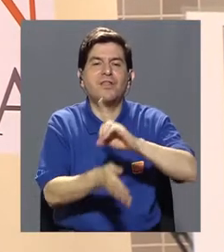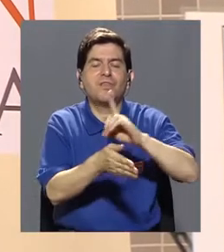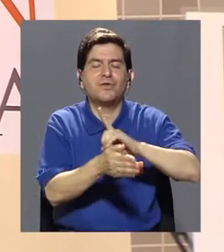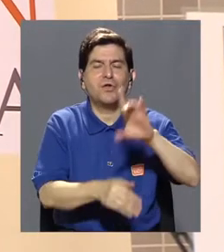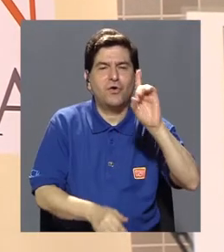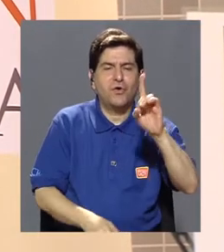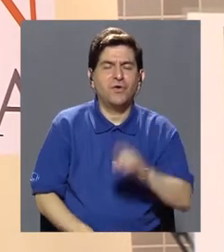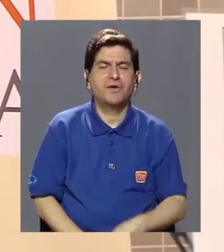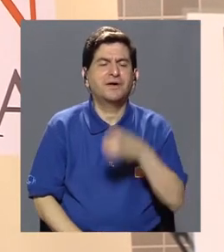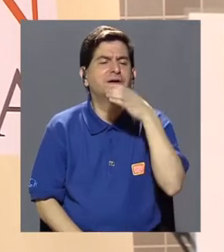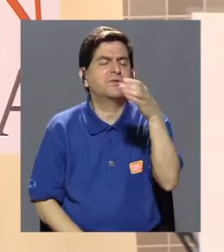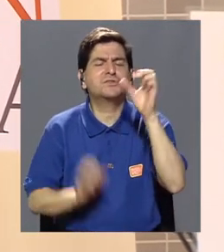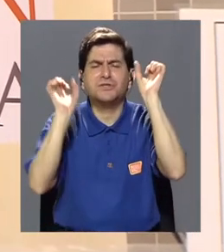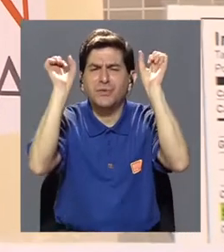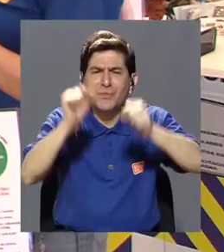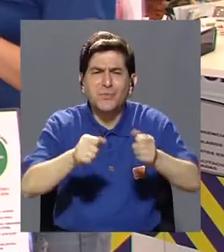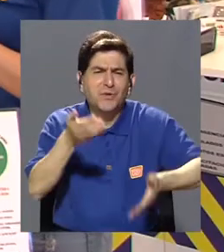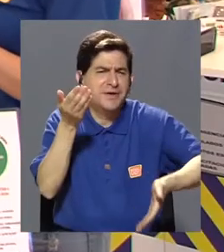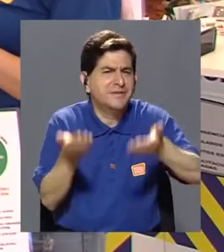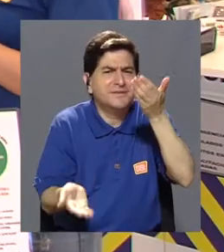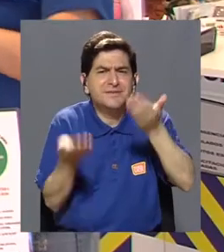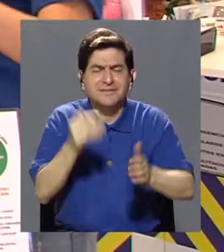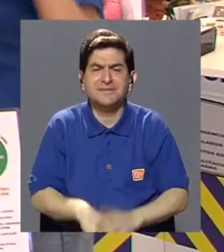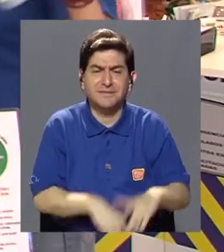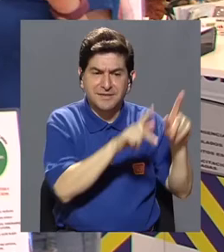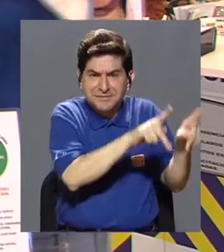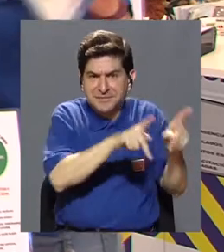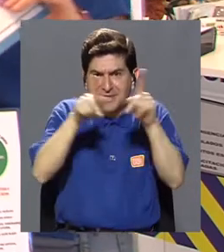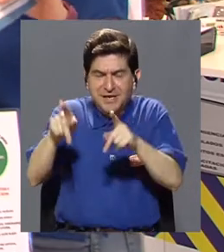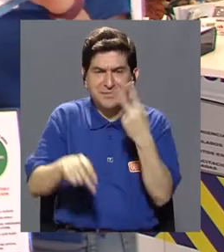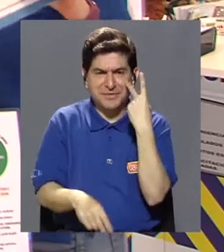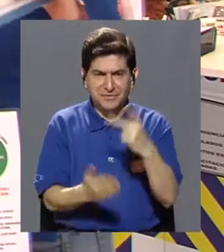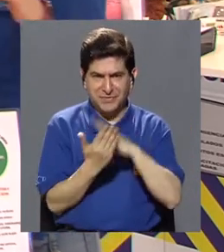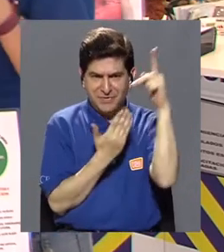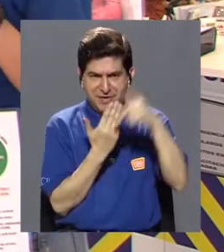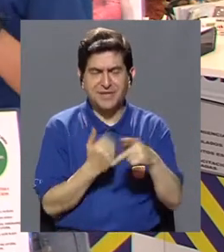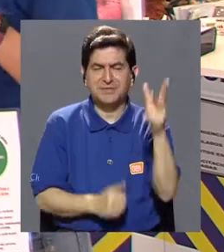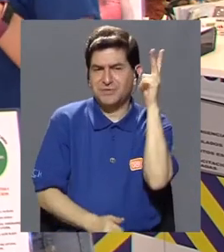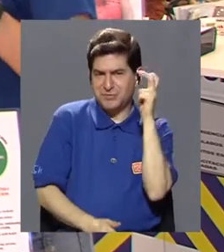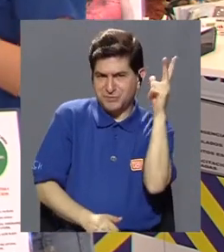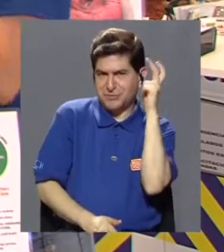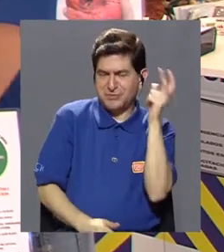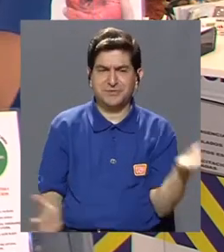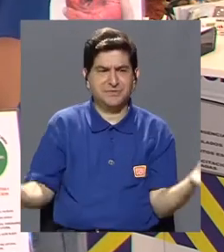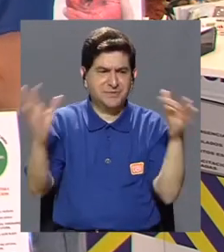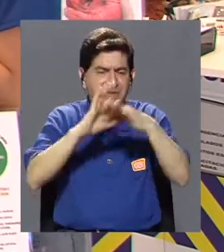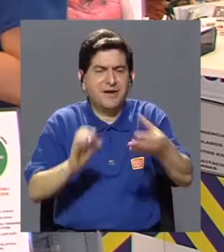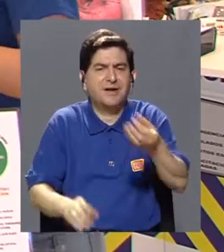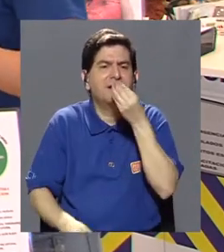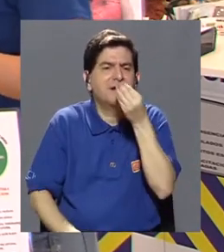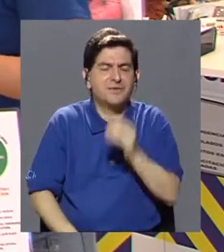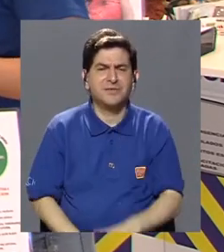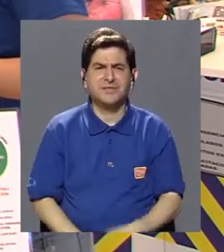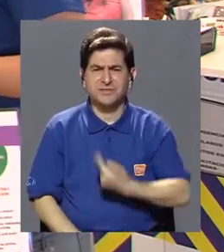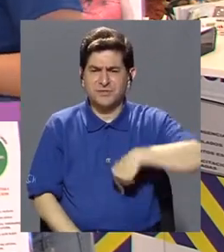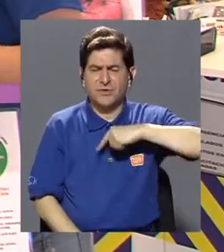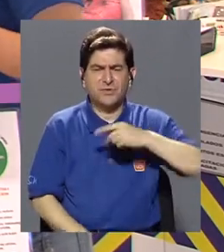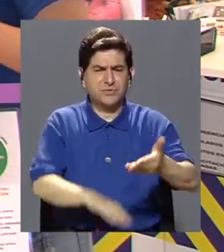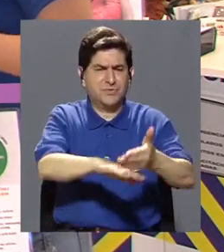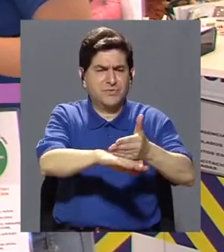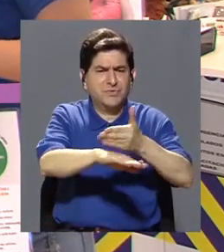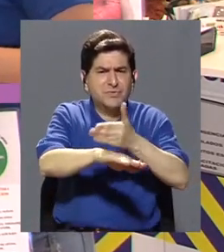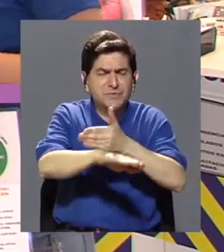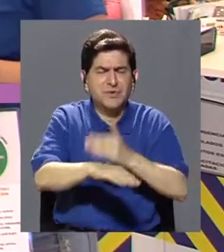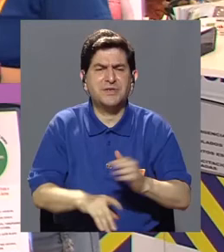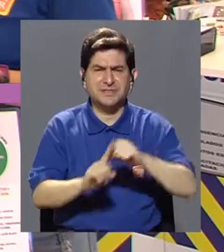¿podría tal vez darnos alguna recomendación a las personas que nos están viendo, nos están escuchando, con respecto a la nutrición, de cómo podemos mejorar nuestro